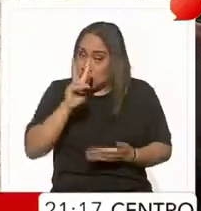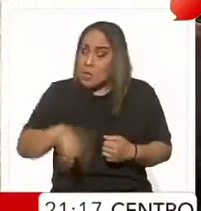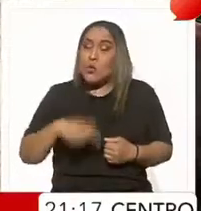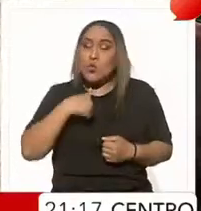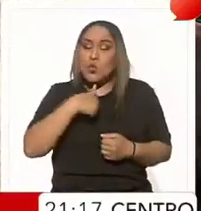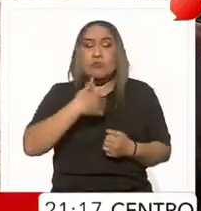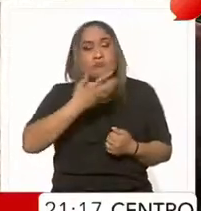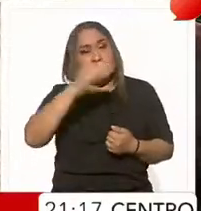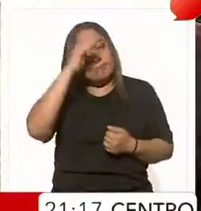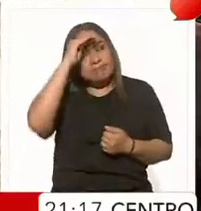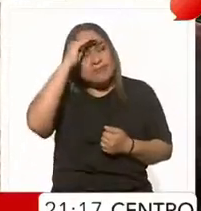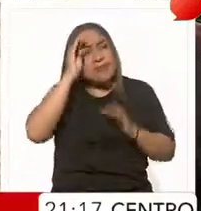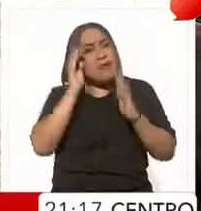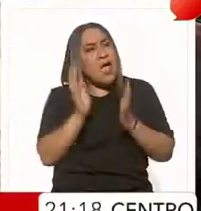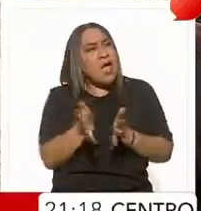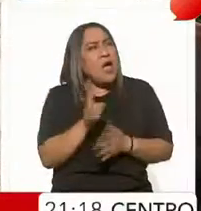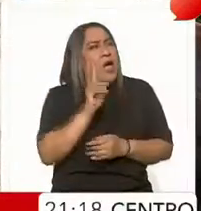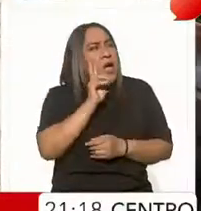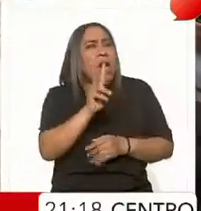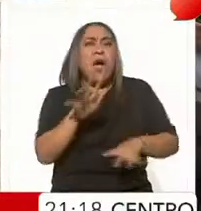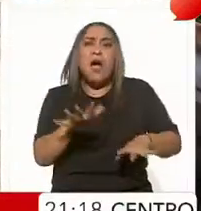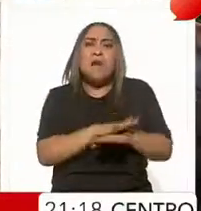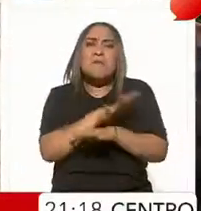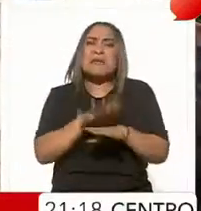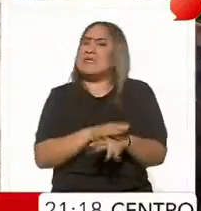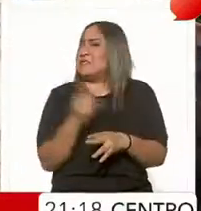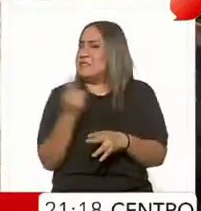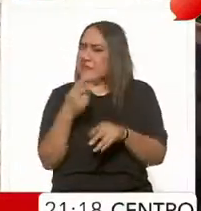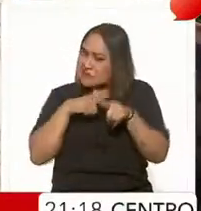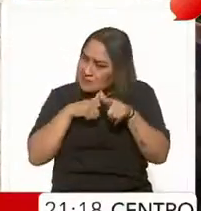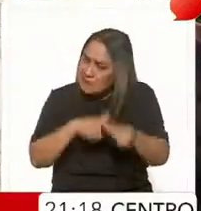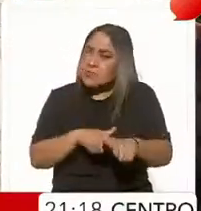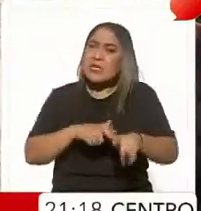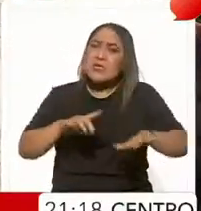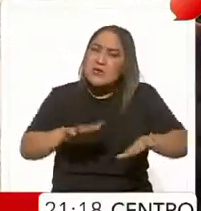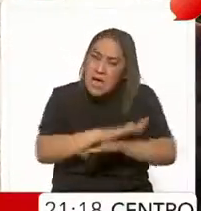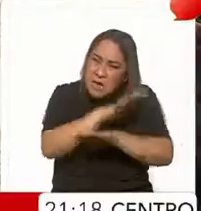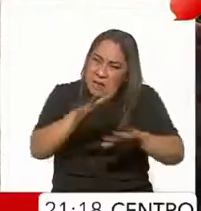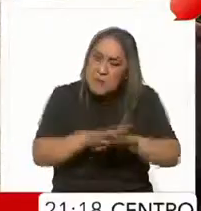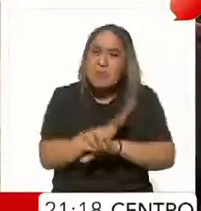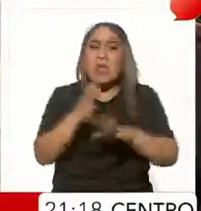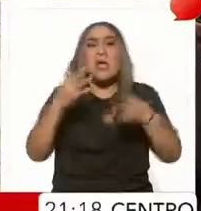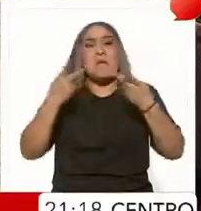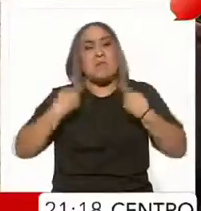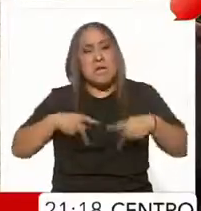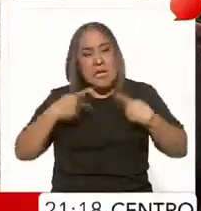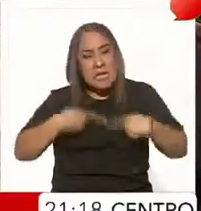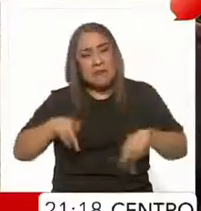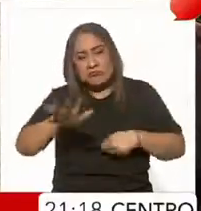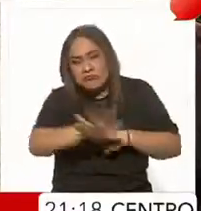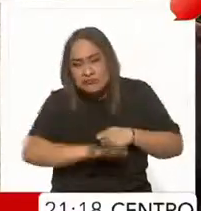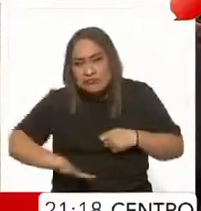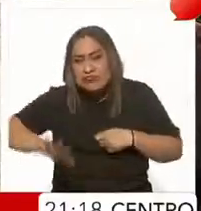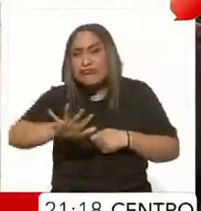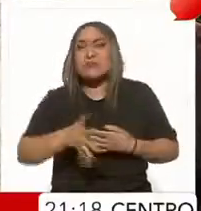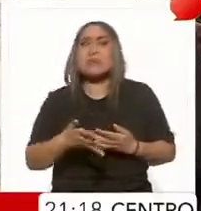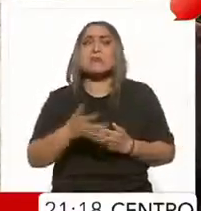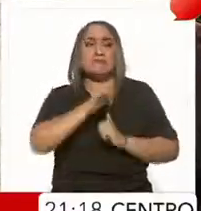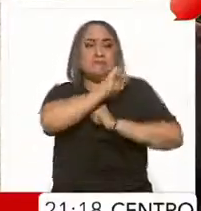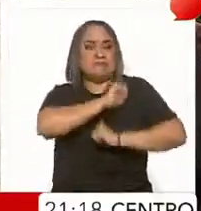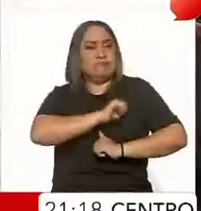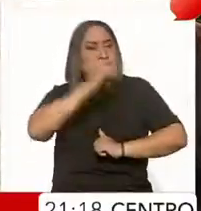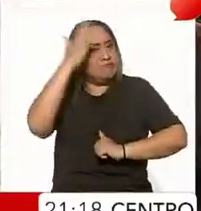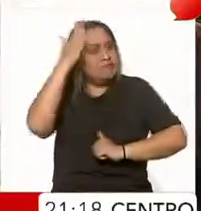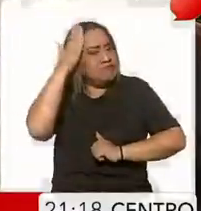hemos cambiado, y tenemos que seguir cambiando el pueblo, las autoridades, como país.